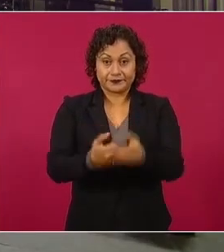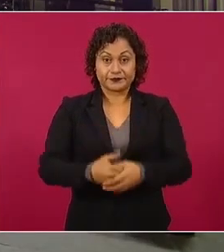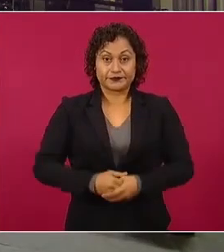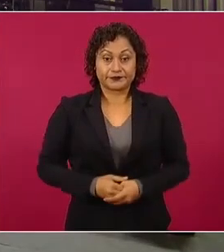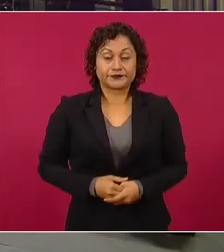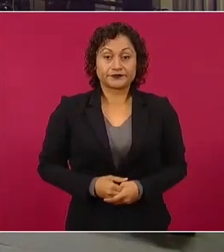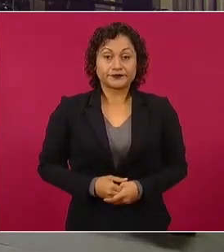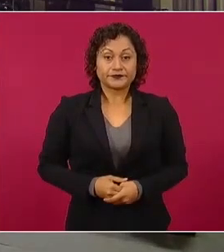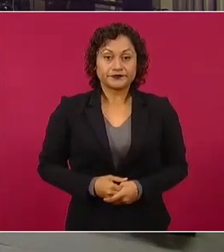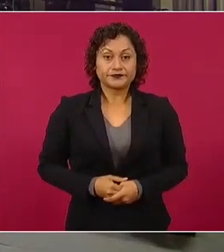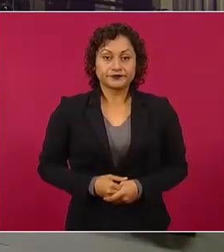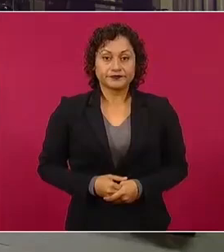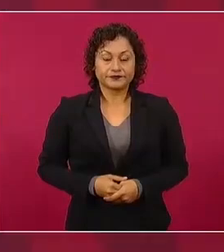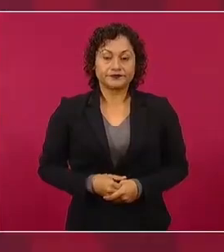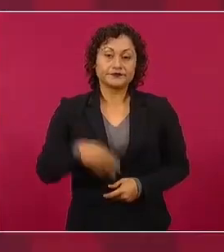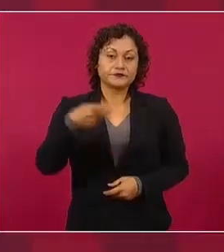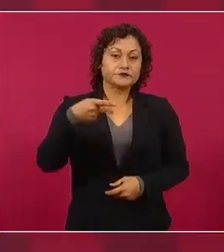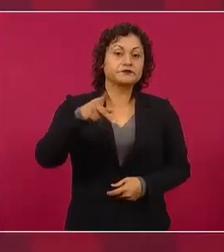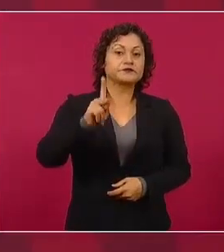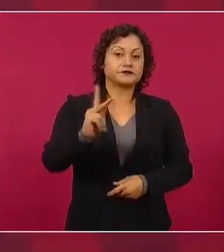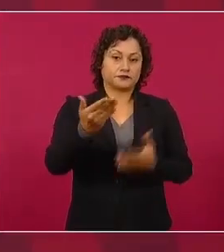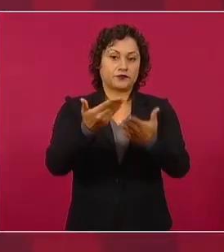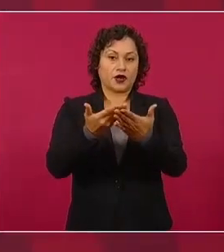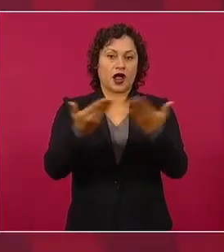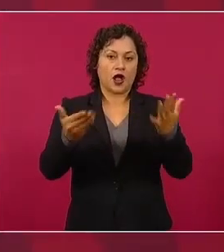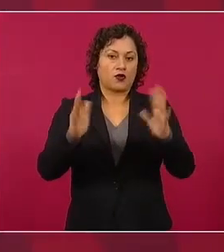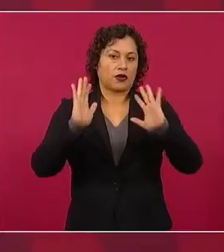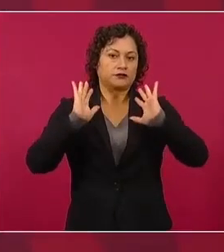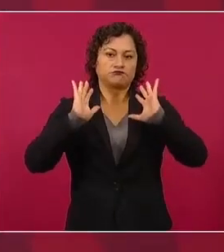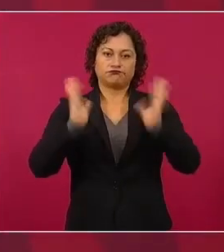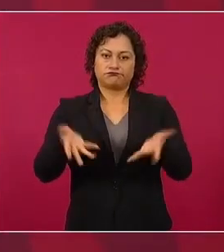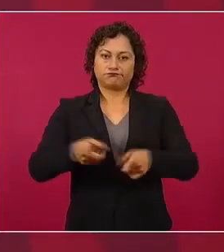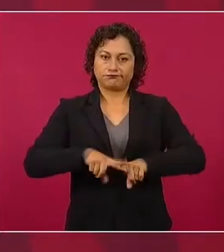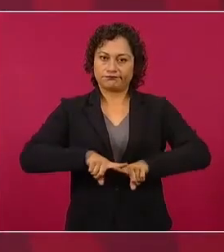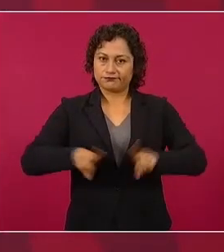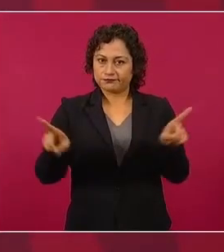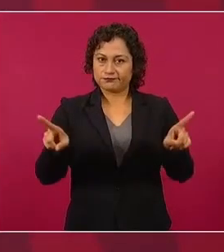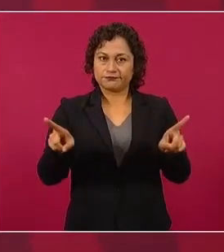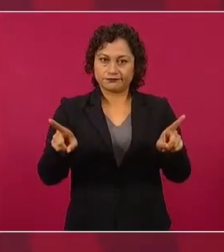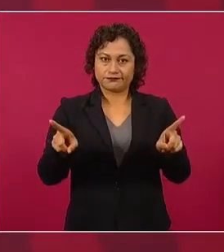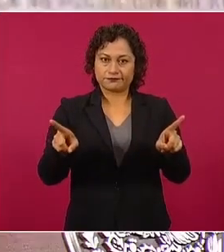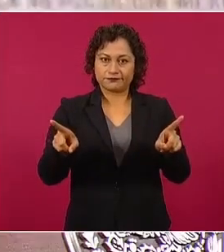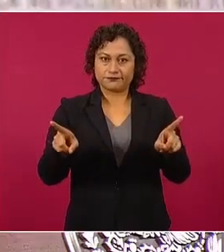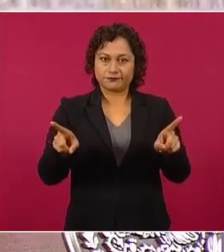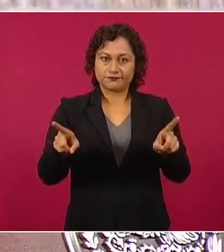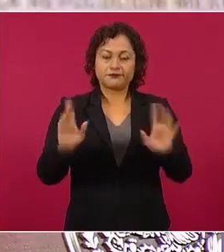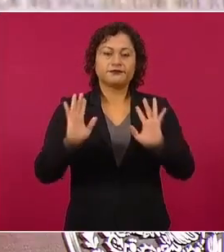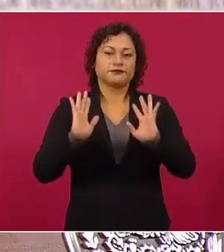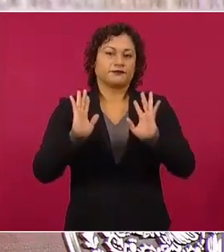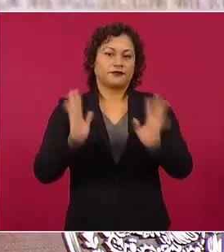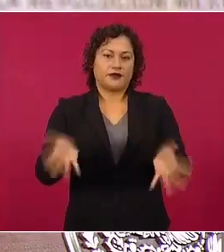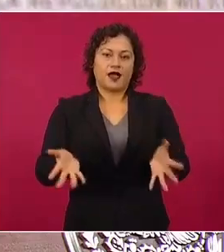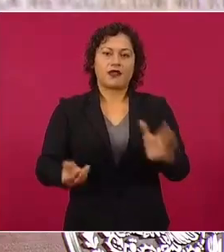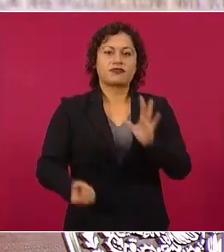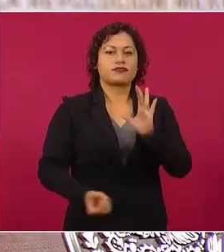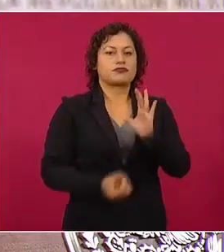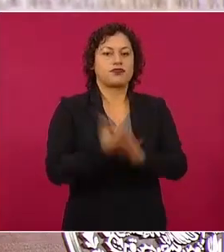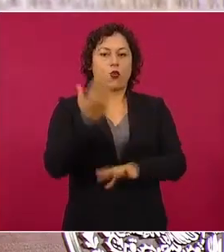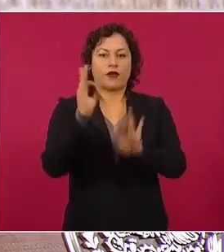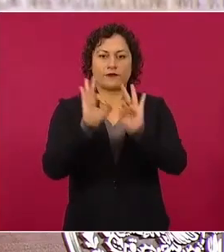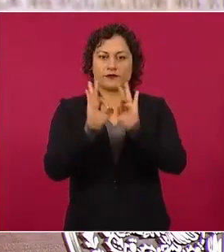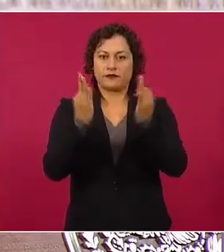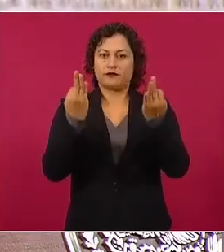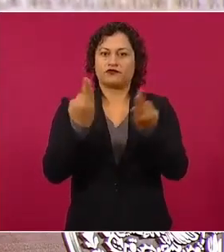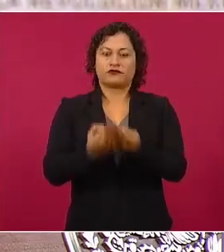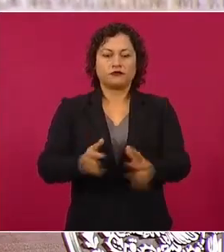Y ahora es distinto, es una etapa nueva y muchos